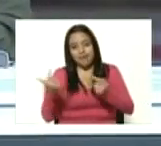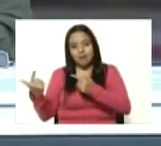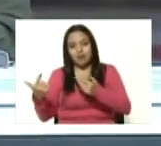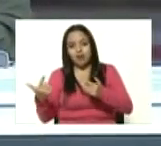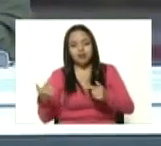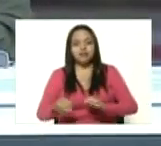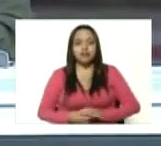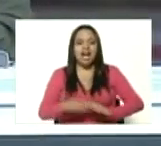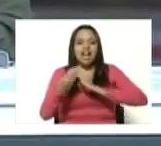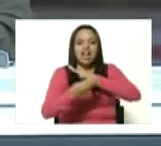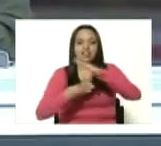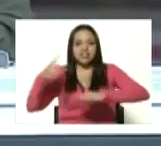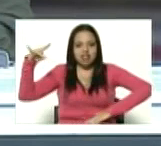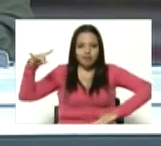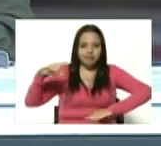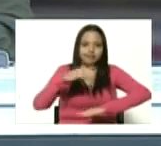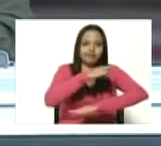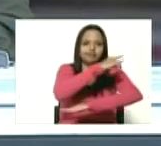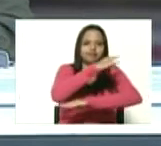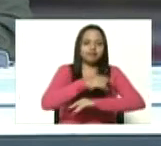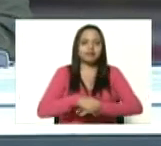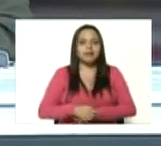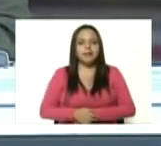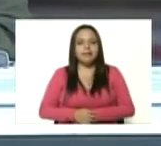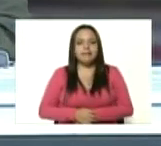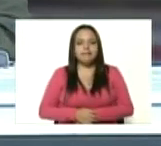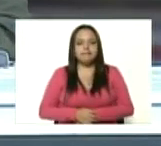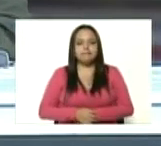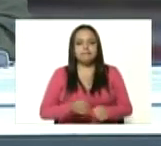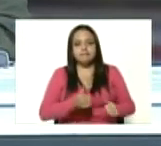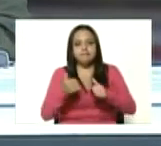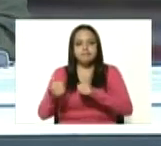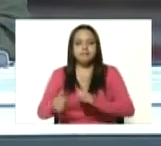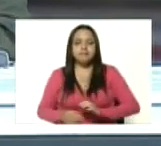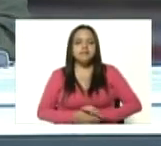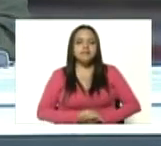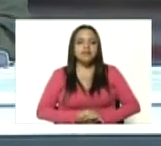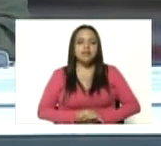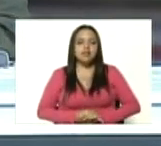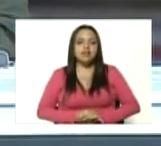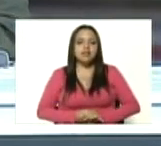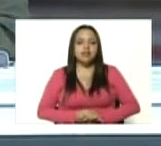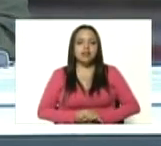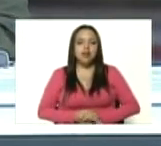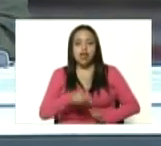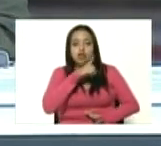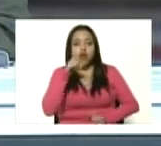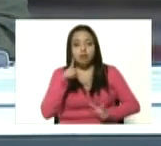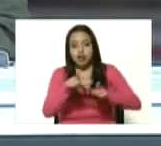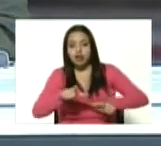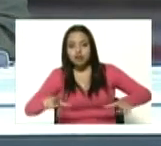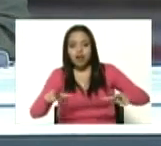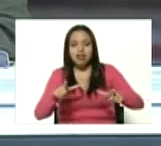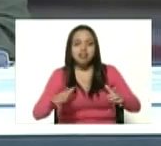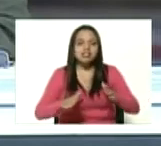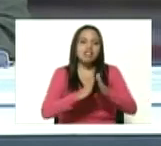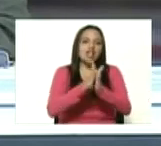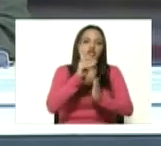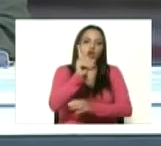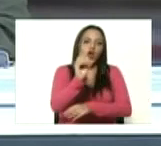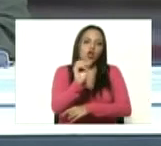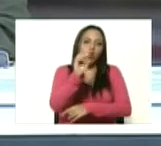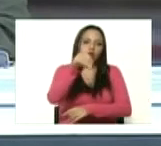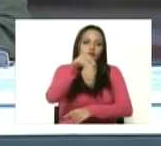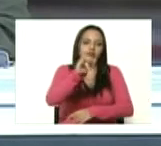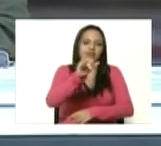Buenaventuras Vivas Guerrero allá en Santo Domingo municipio Fernández